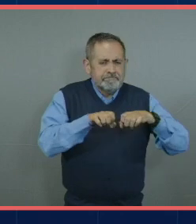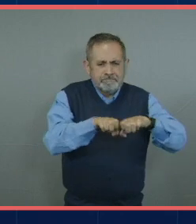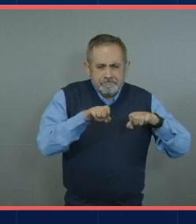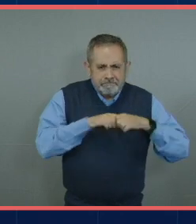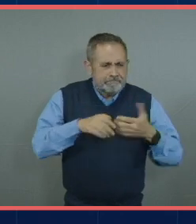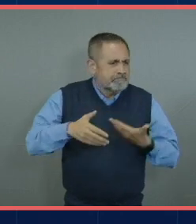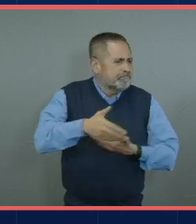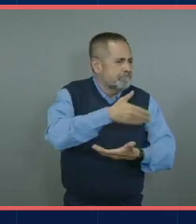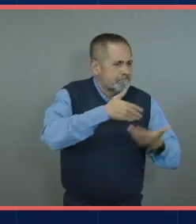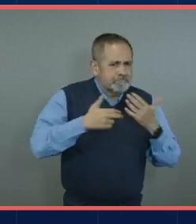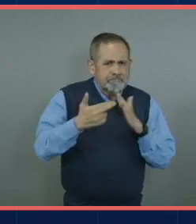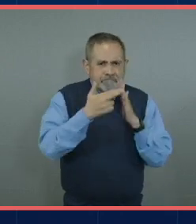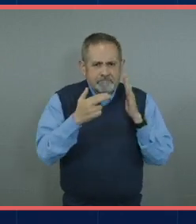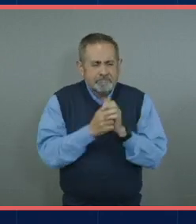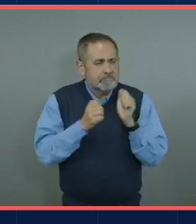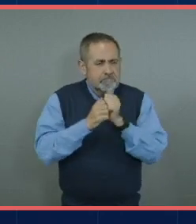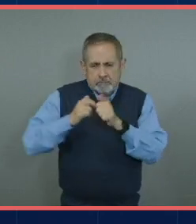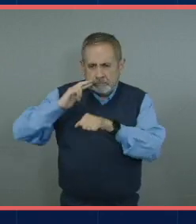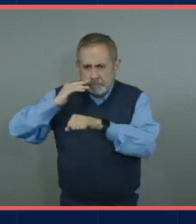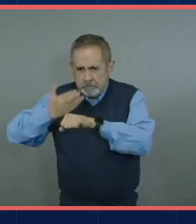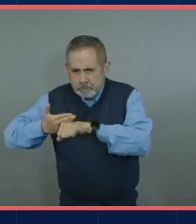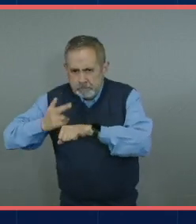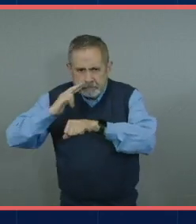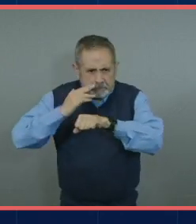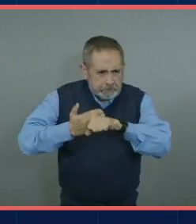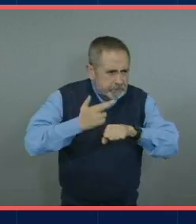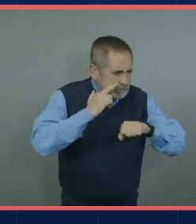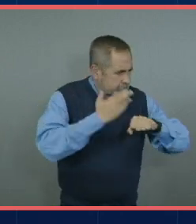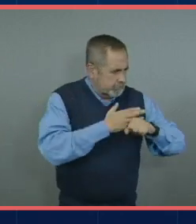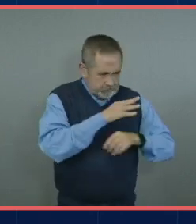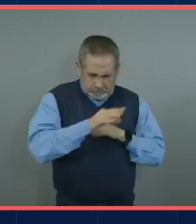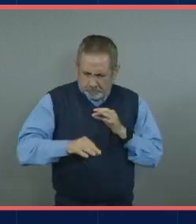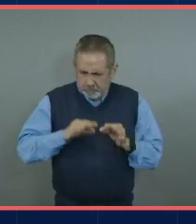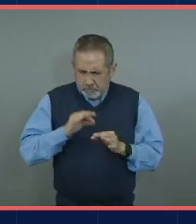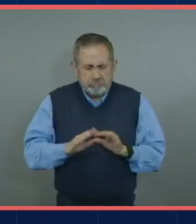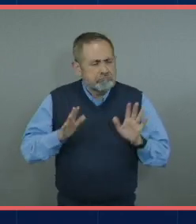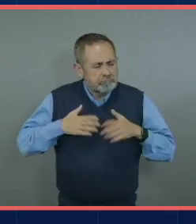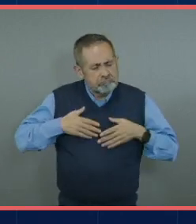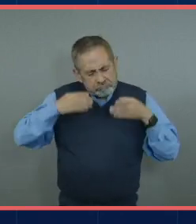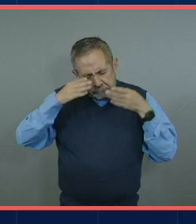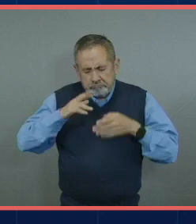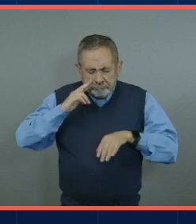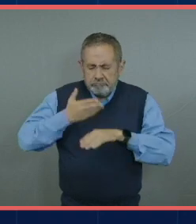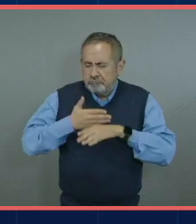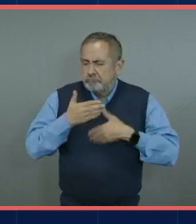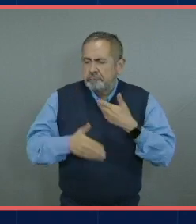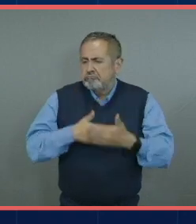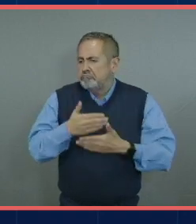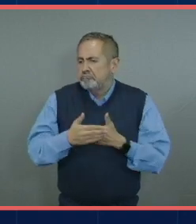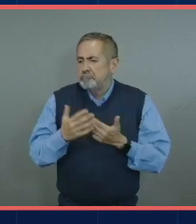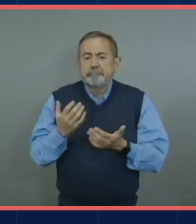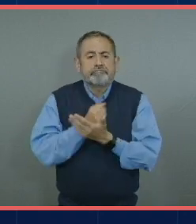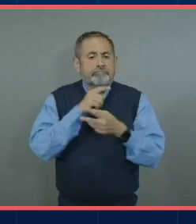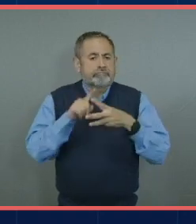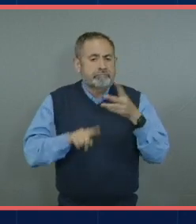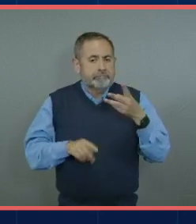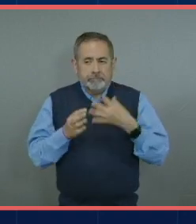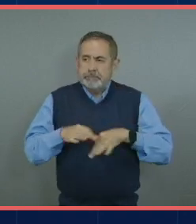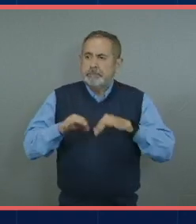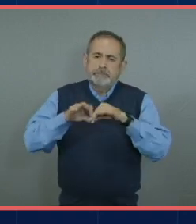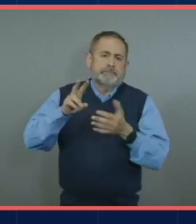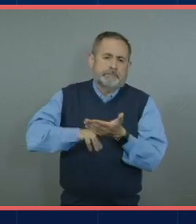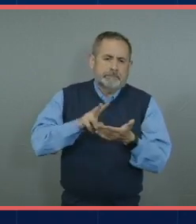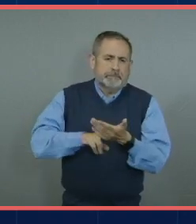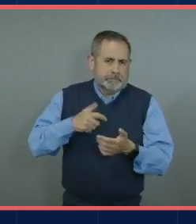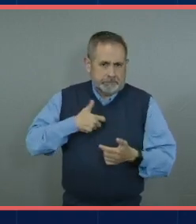en el que hay reglas, en el que hay responsabilidades. Y si lo tomas de esa forma puedes obtener tres cosas. Una, le das importancia a lo que haces, porque